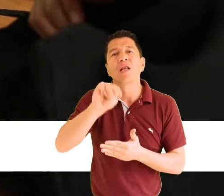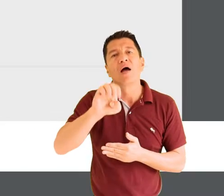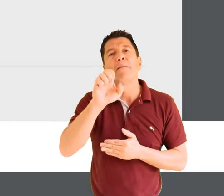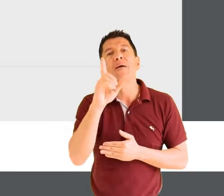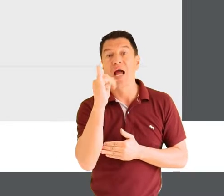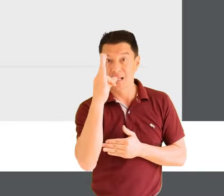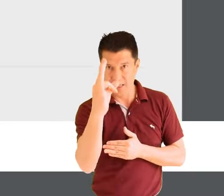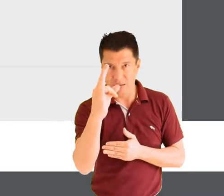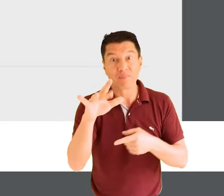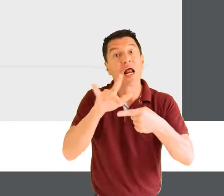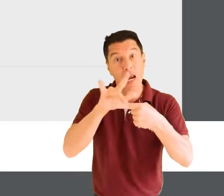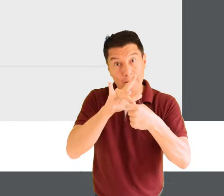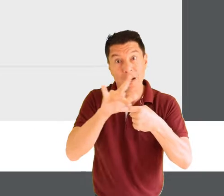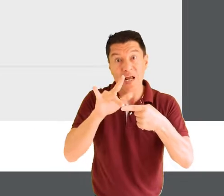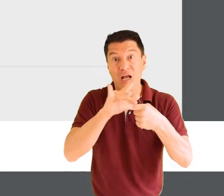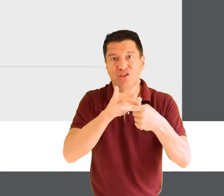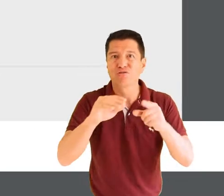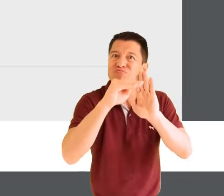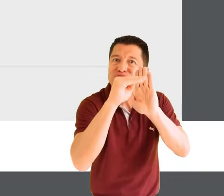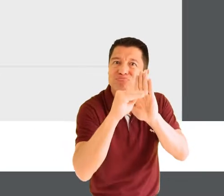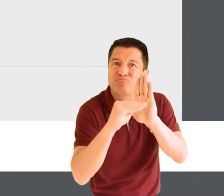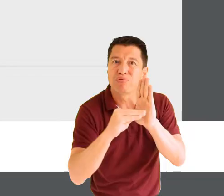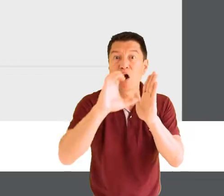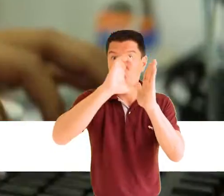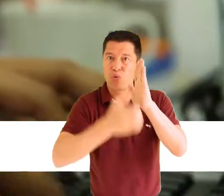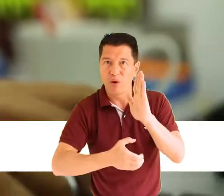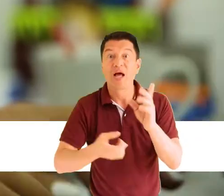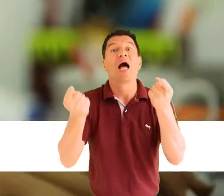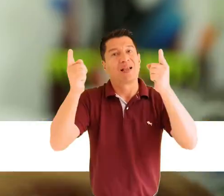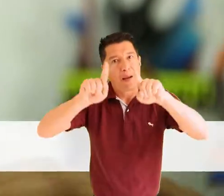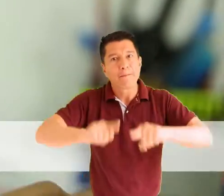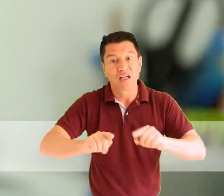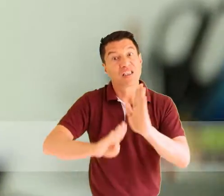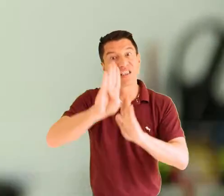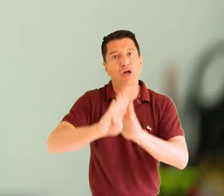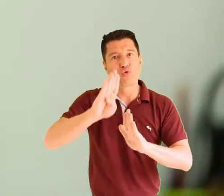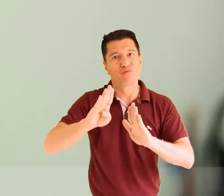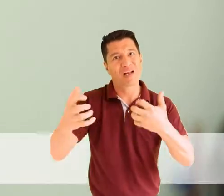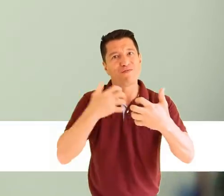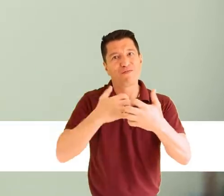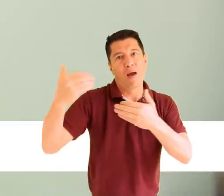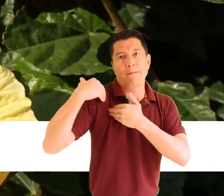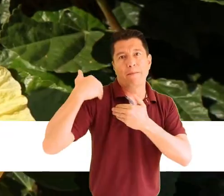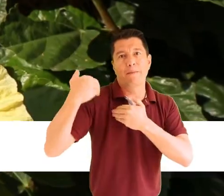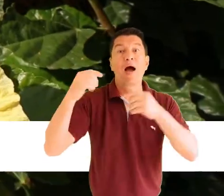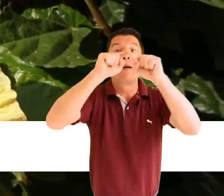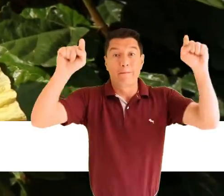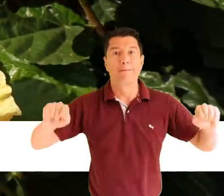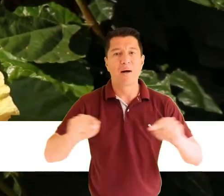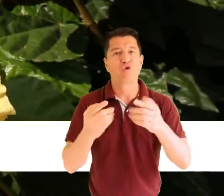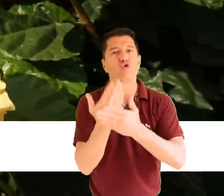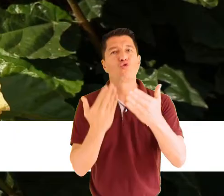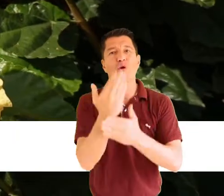Módulo Educativo Digital Transmoderno MEDID, la aplicación de los lineamientos curriculares y el desarrollo de las funciones misionales en el marco